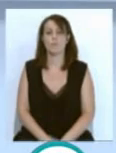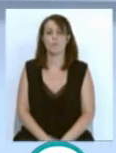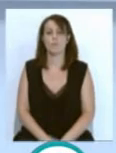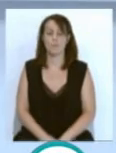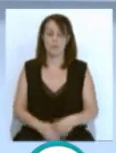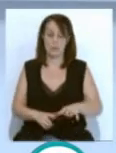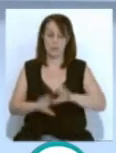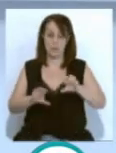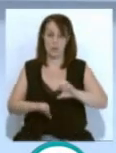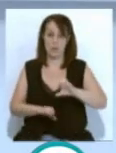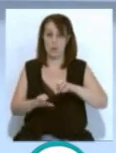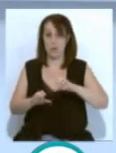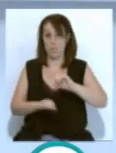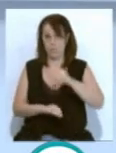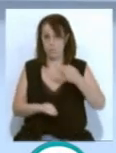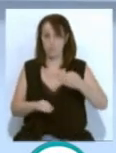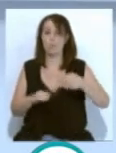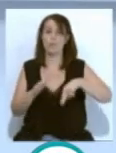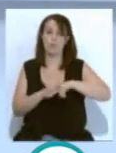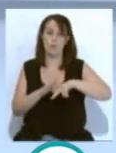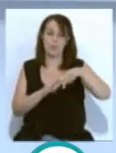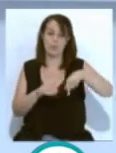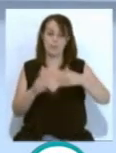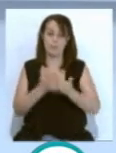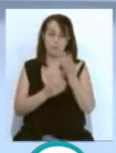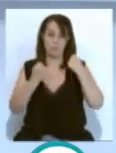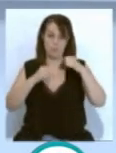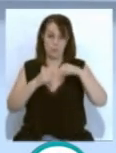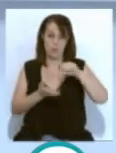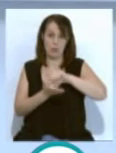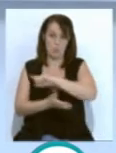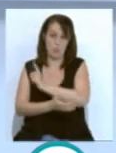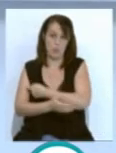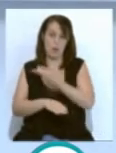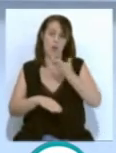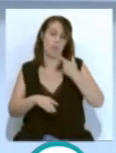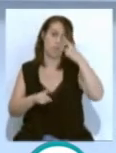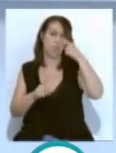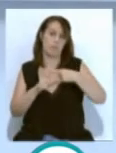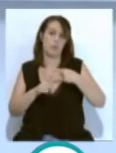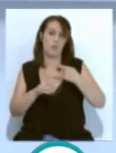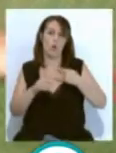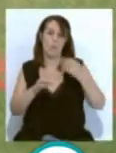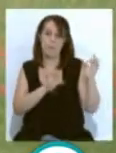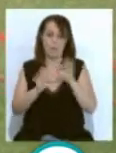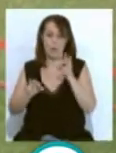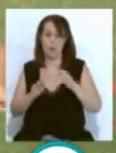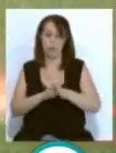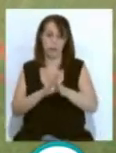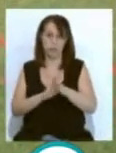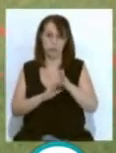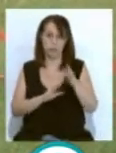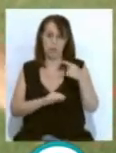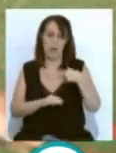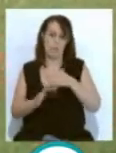Y el Cádiz Club de Fútbol se ejercitó esta mañana en la ciudad deportiva para seguir con su preparación de cara a la